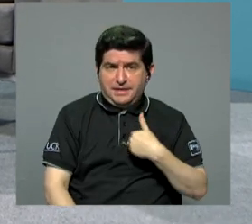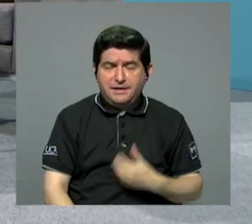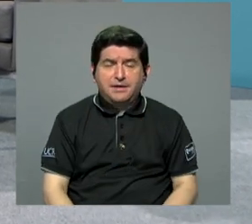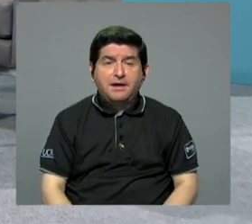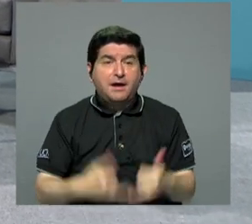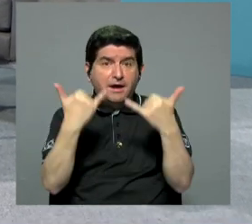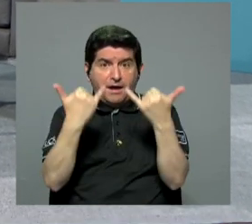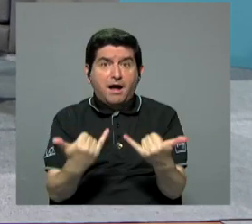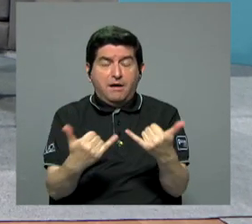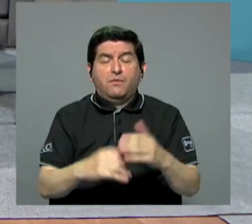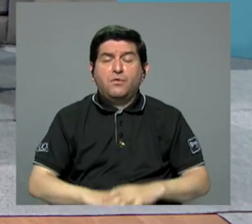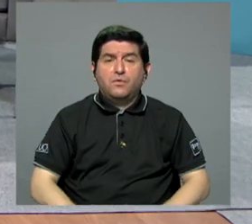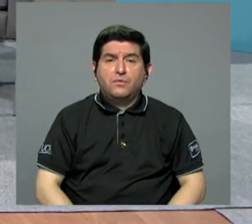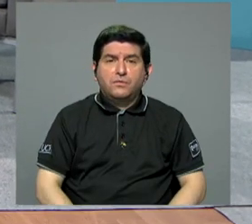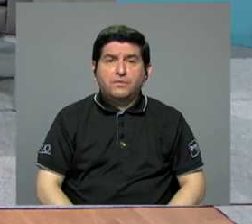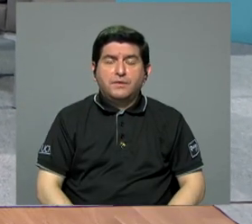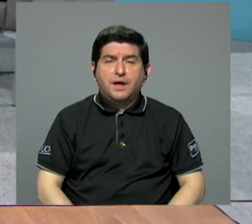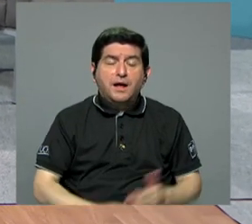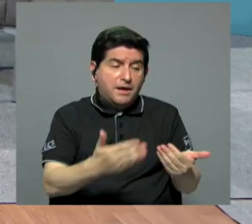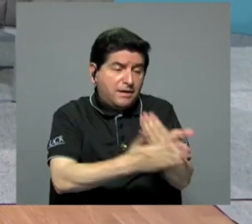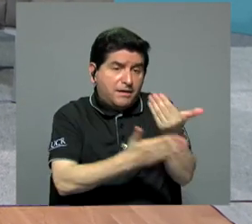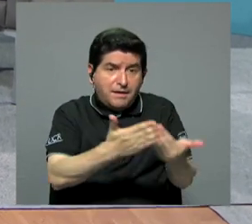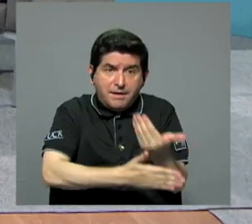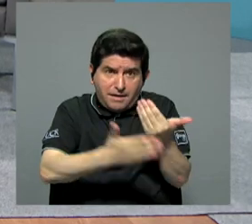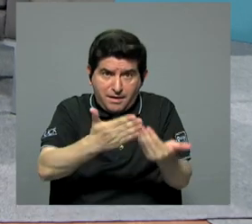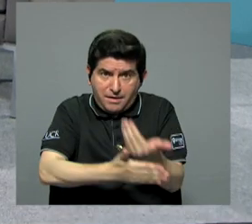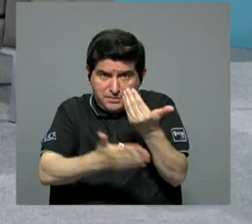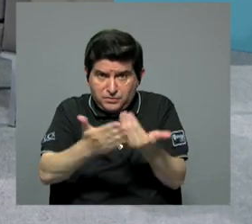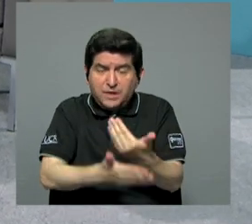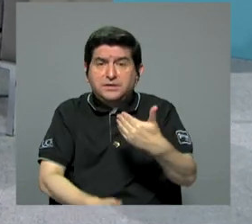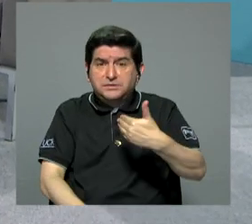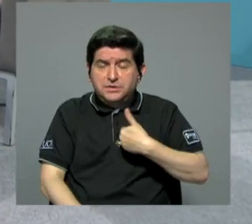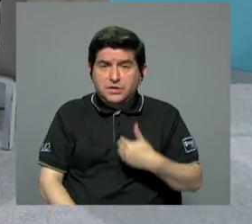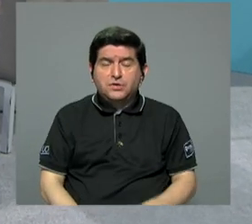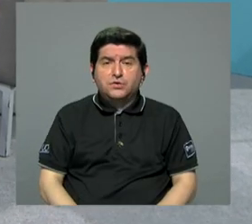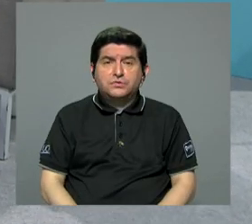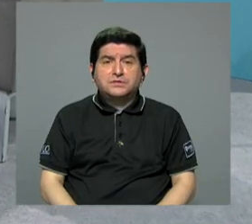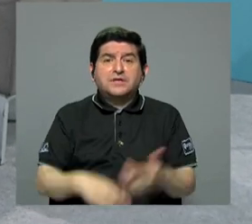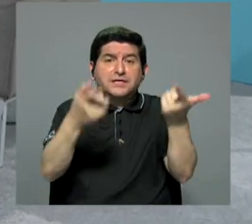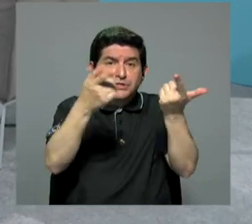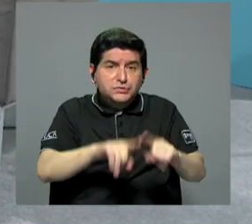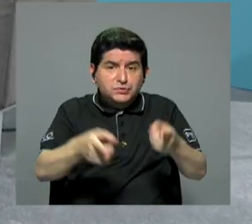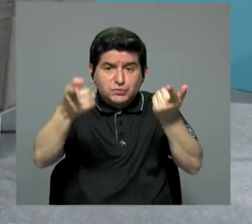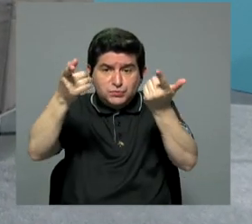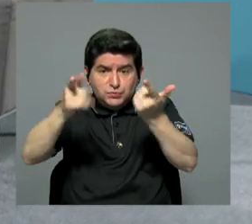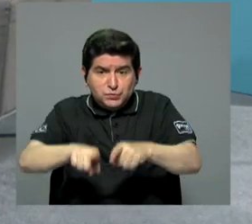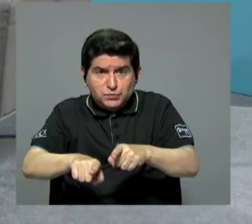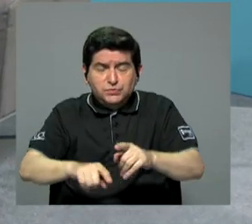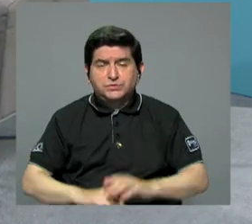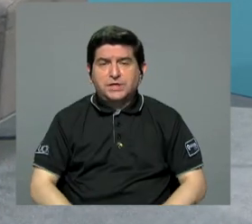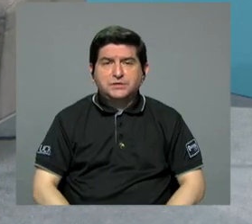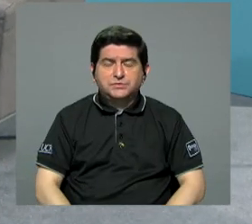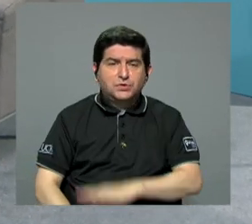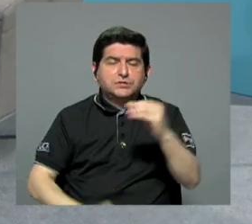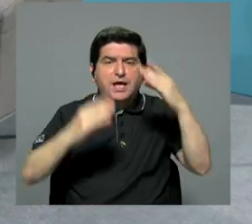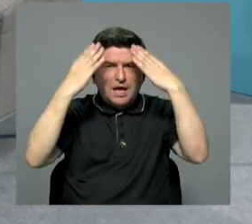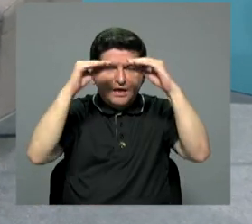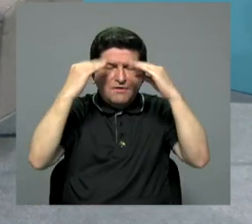obteniendo, que estamos recibiendo, David, esta actualización que tenemos sobre lo que acaba de acontecer e